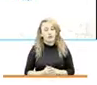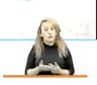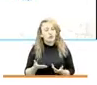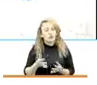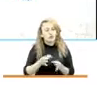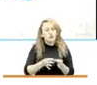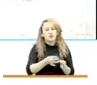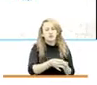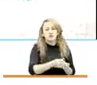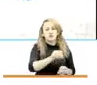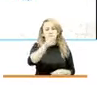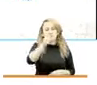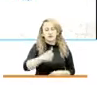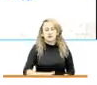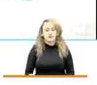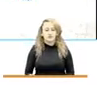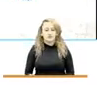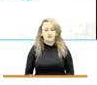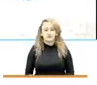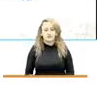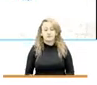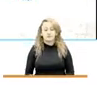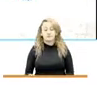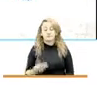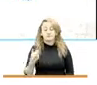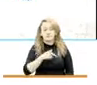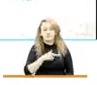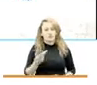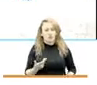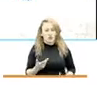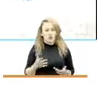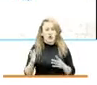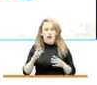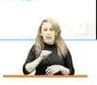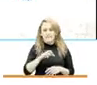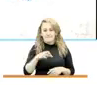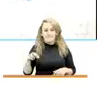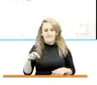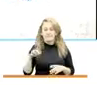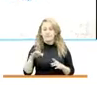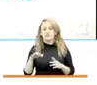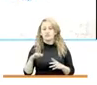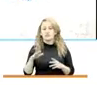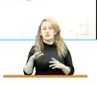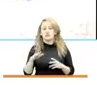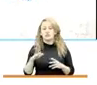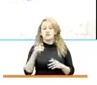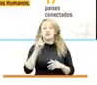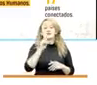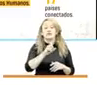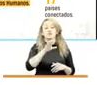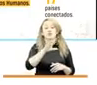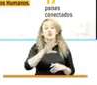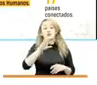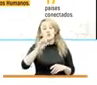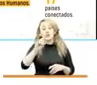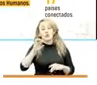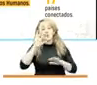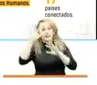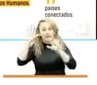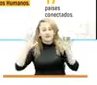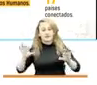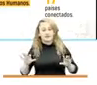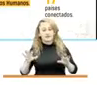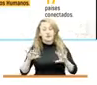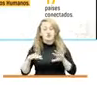PDT. Desarrollamos la aplicación móvil disponible en 151 países en el